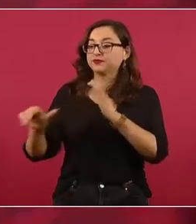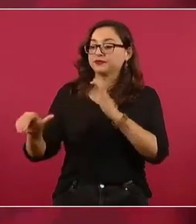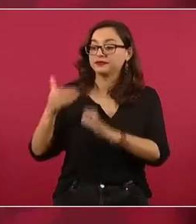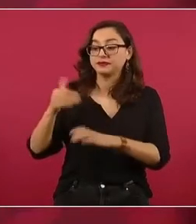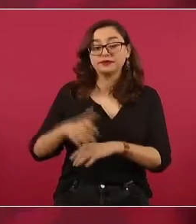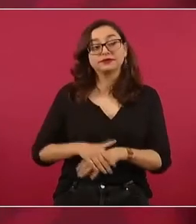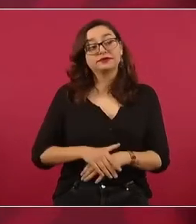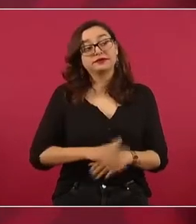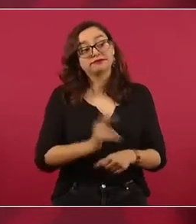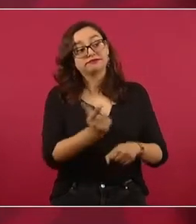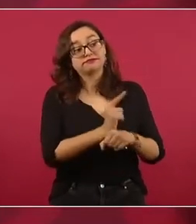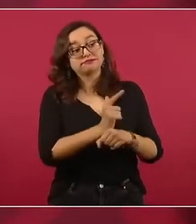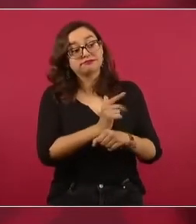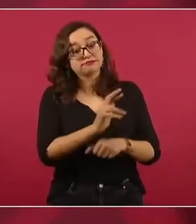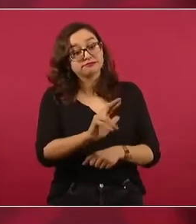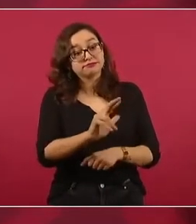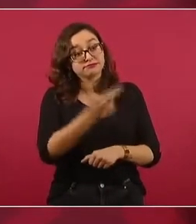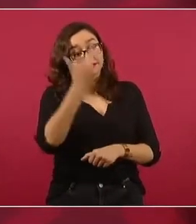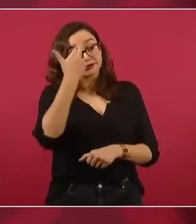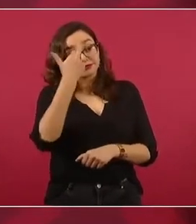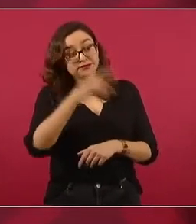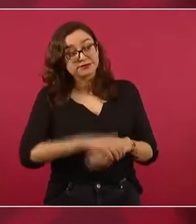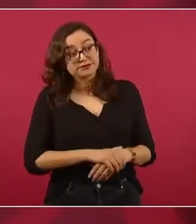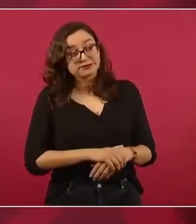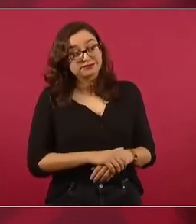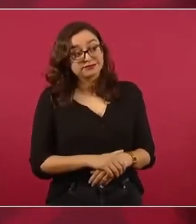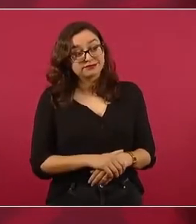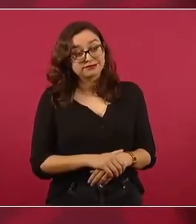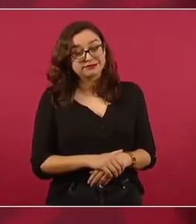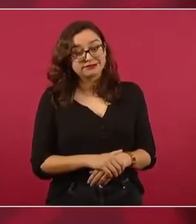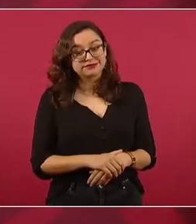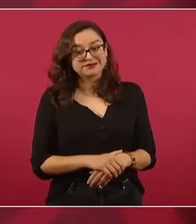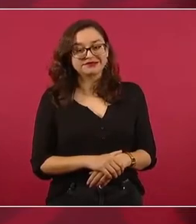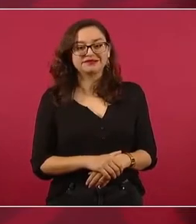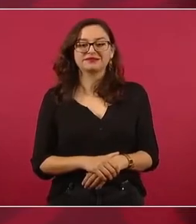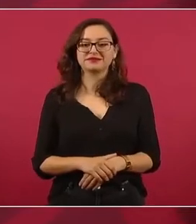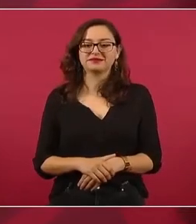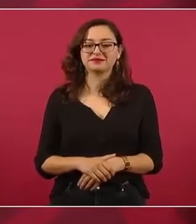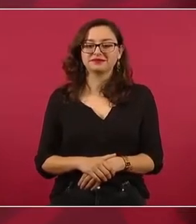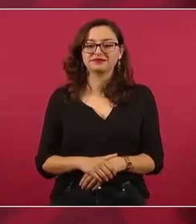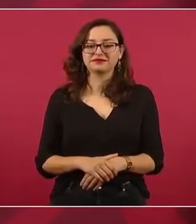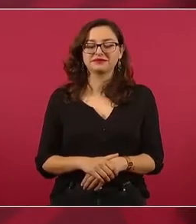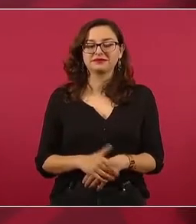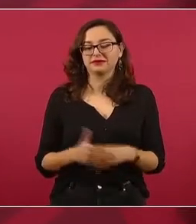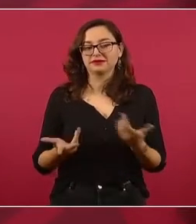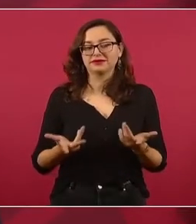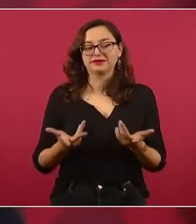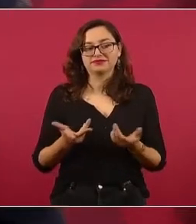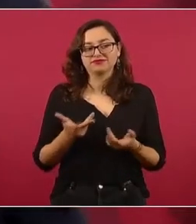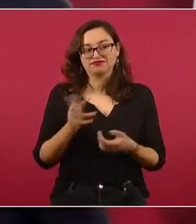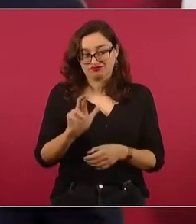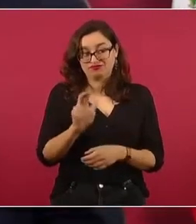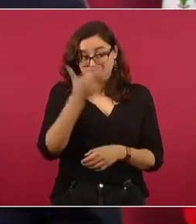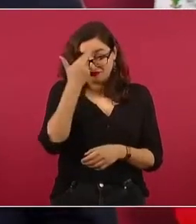Estaban ya los pleitos por las candidaturas. ¿Se acuerda, licenciado,